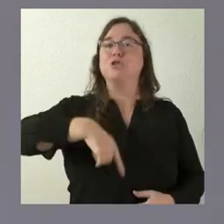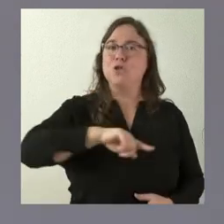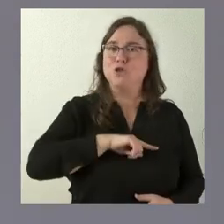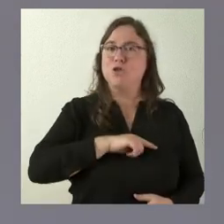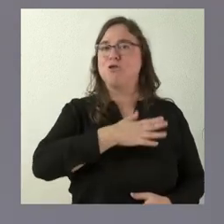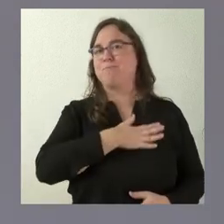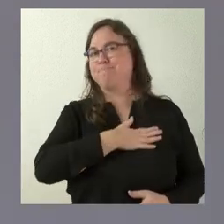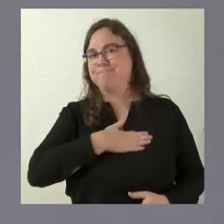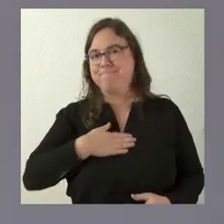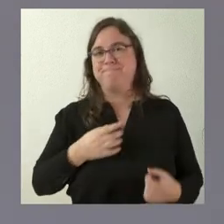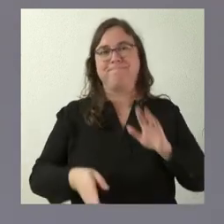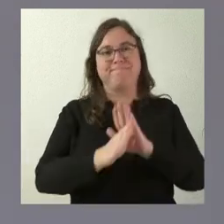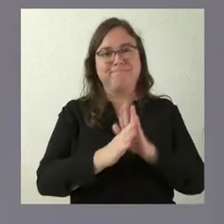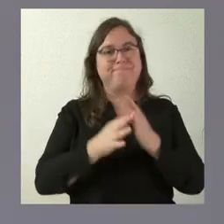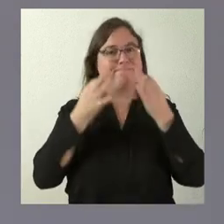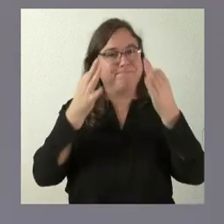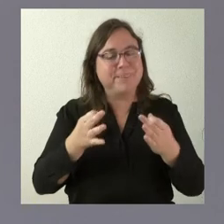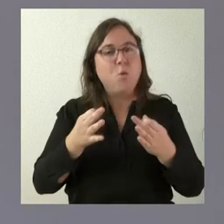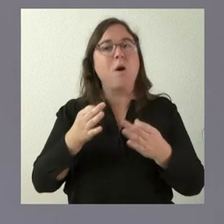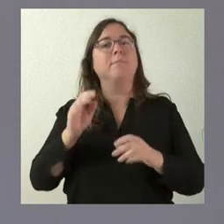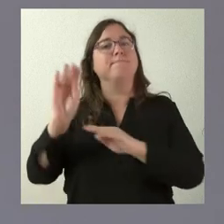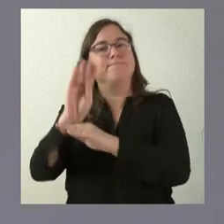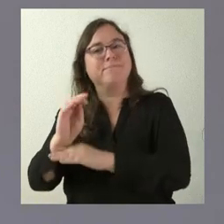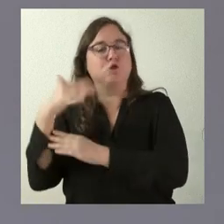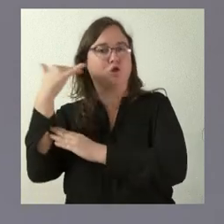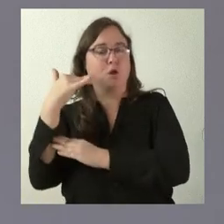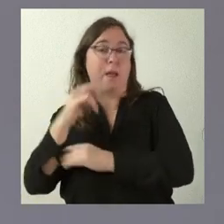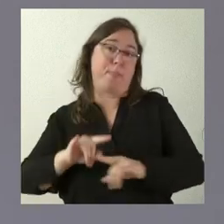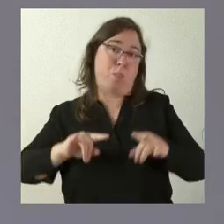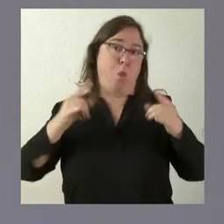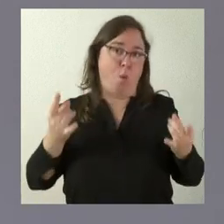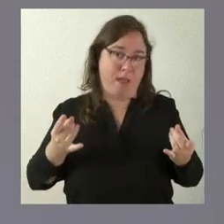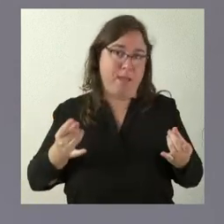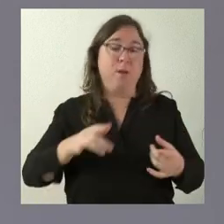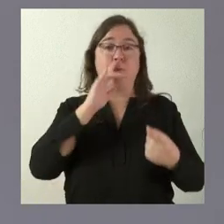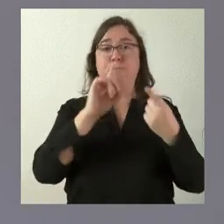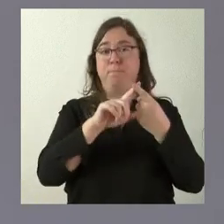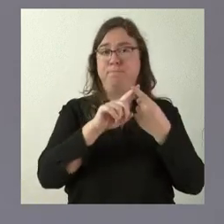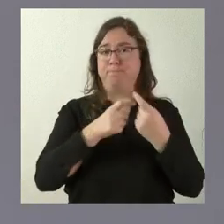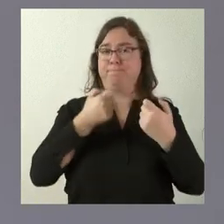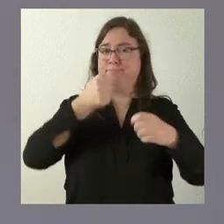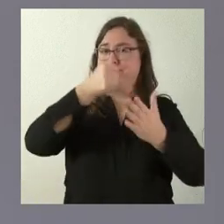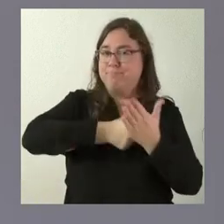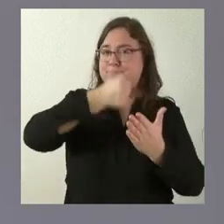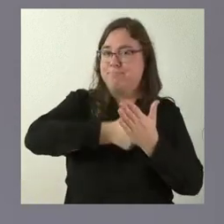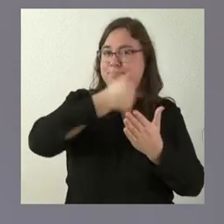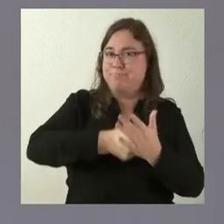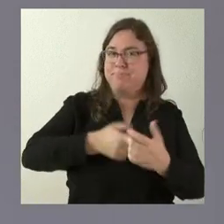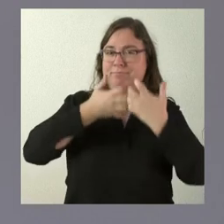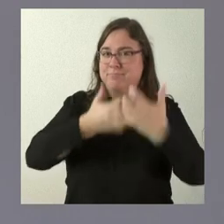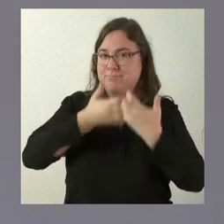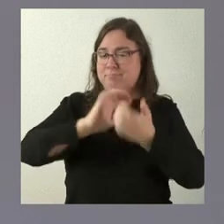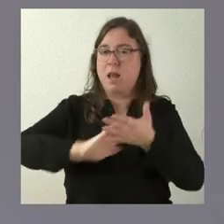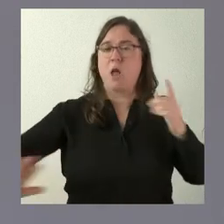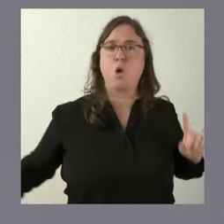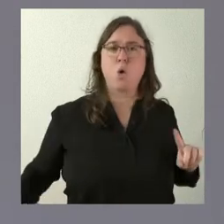insistiendo en esa idea parasoria, que es doble. Por un lado, que hemos peleado mucho para conseguir que se abriera esa posibilidad